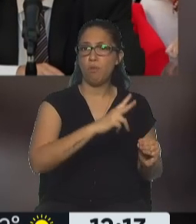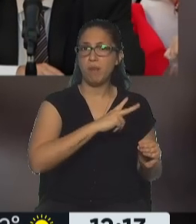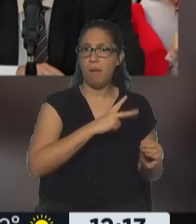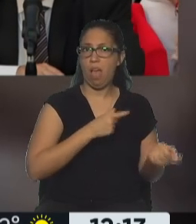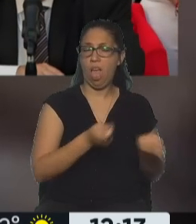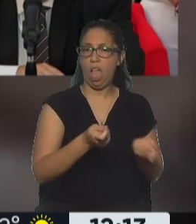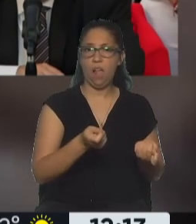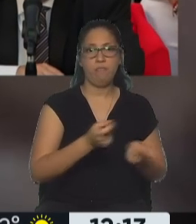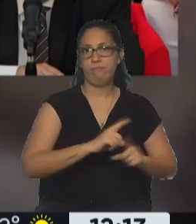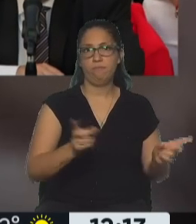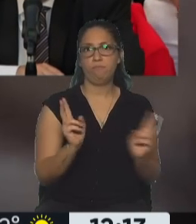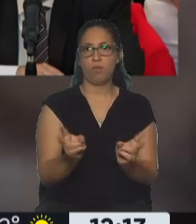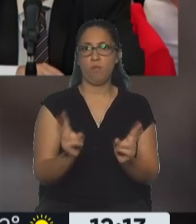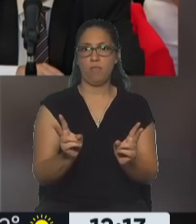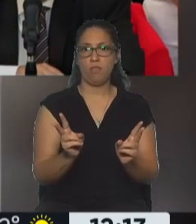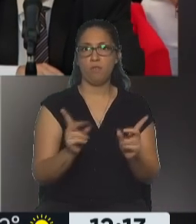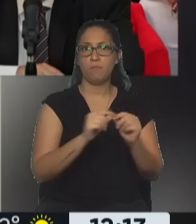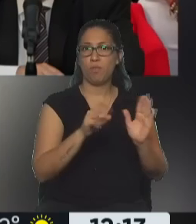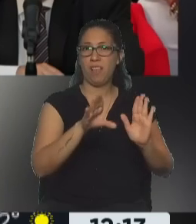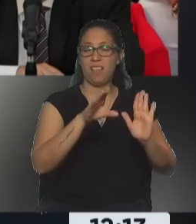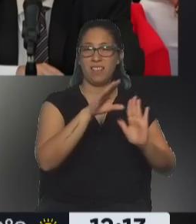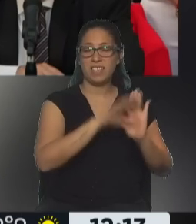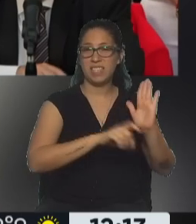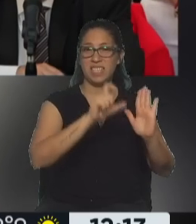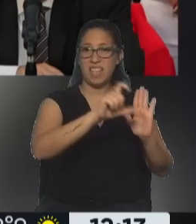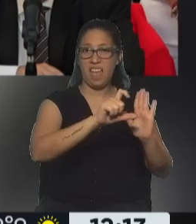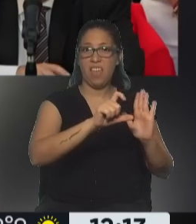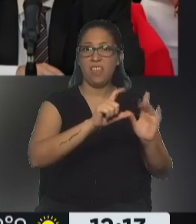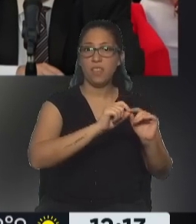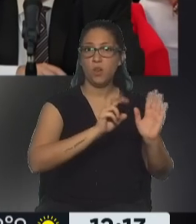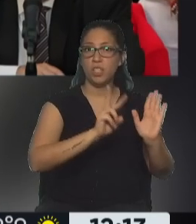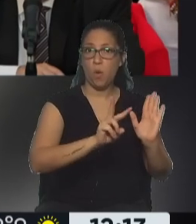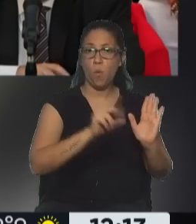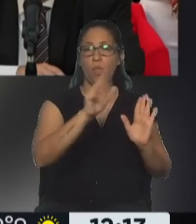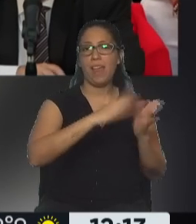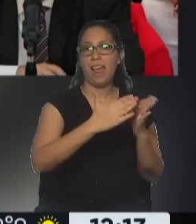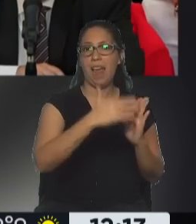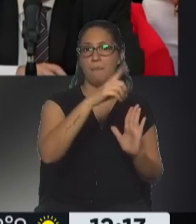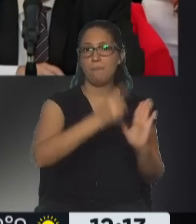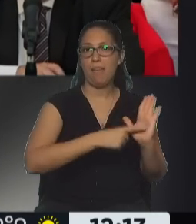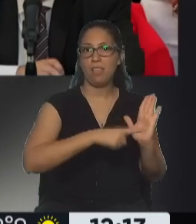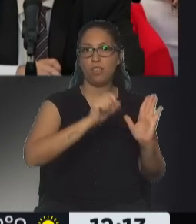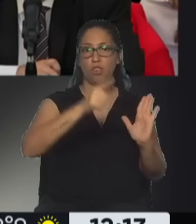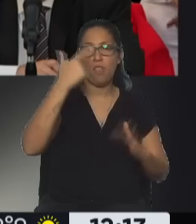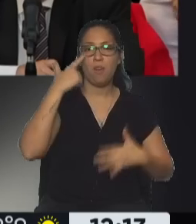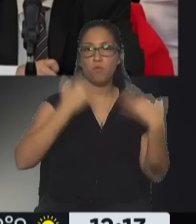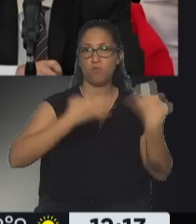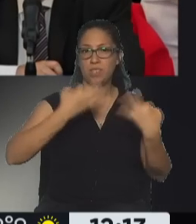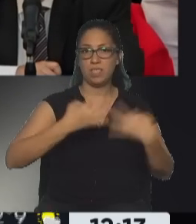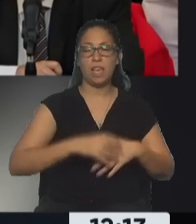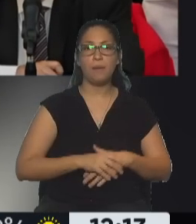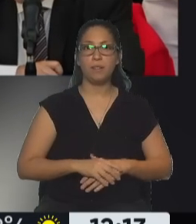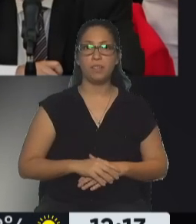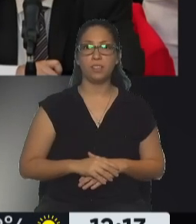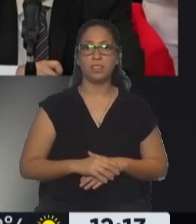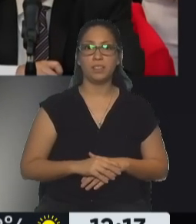inciso G del artículo 2 de la ley del reglamento de la justicia nacional. Sí, sí,